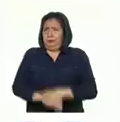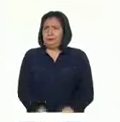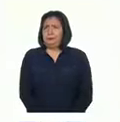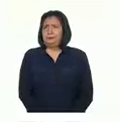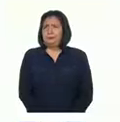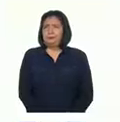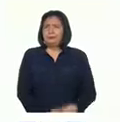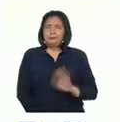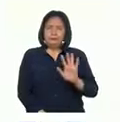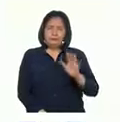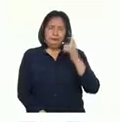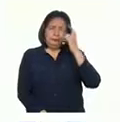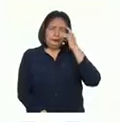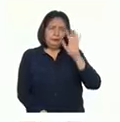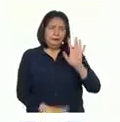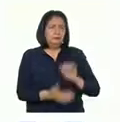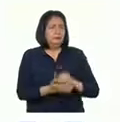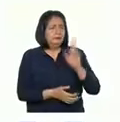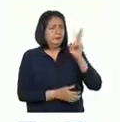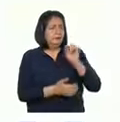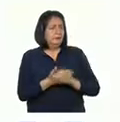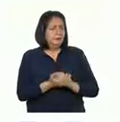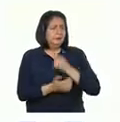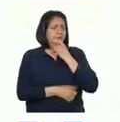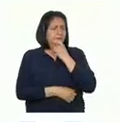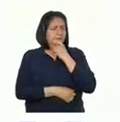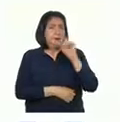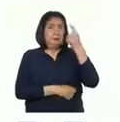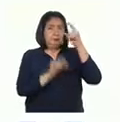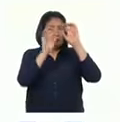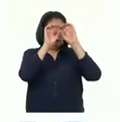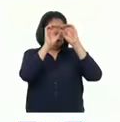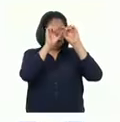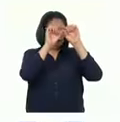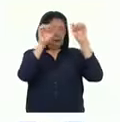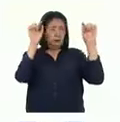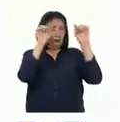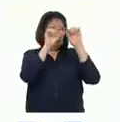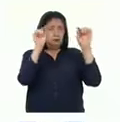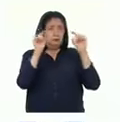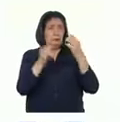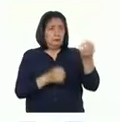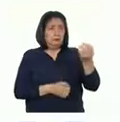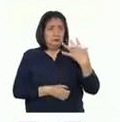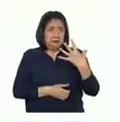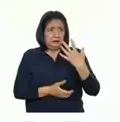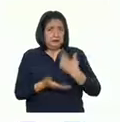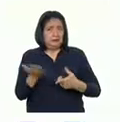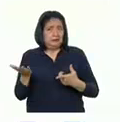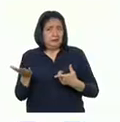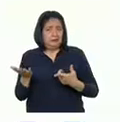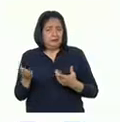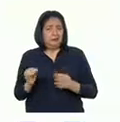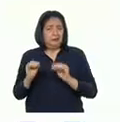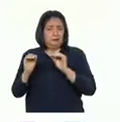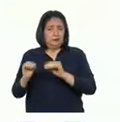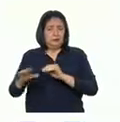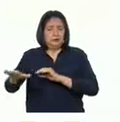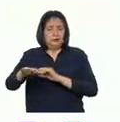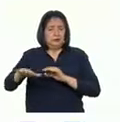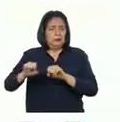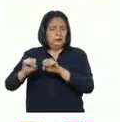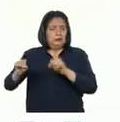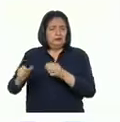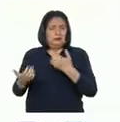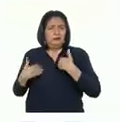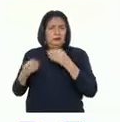Déjenme pensarlo. Profesor, en la primera oración me dice de qué está conformado un ecosistema, y en la segunda